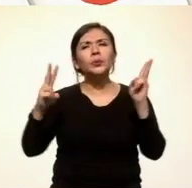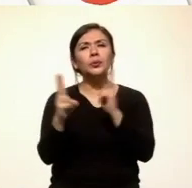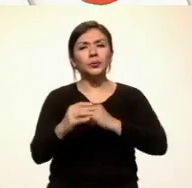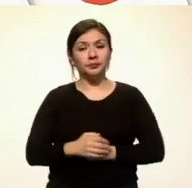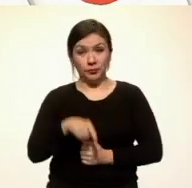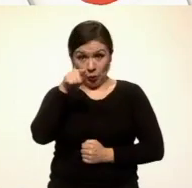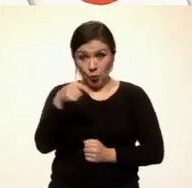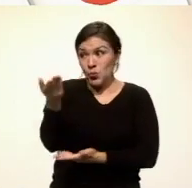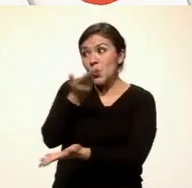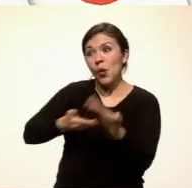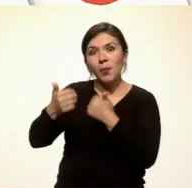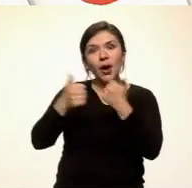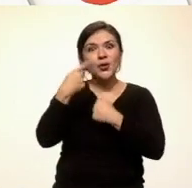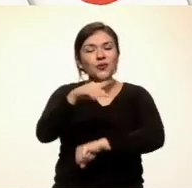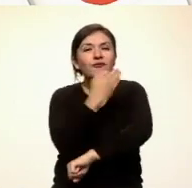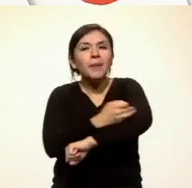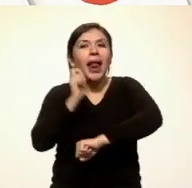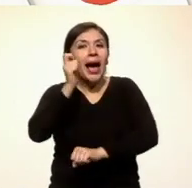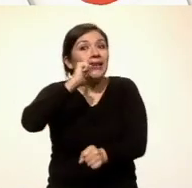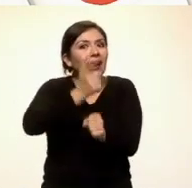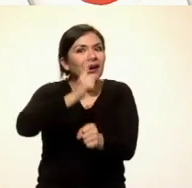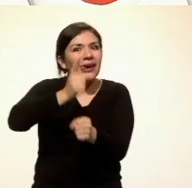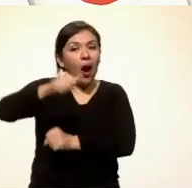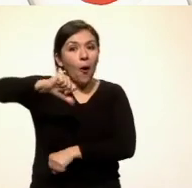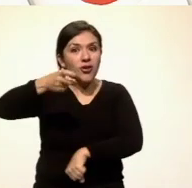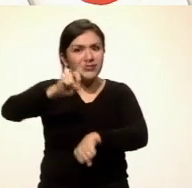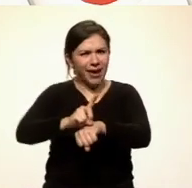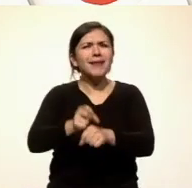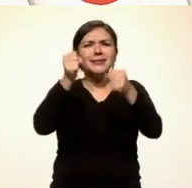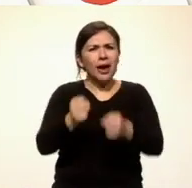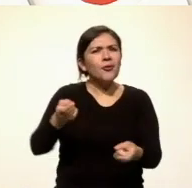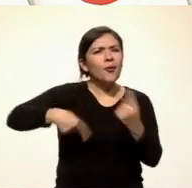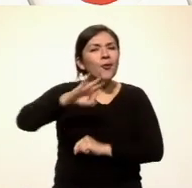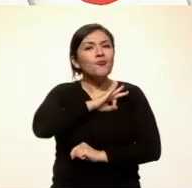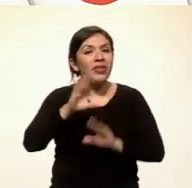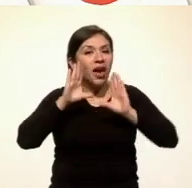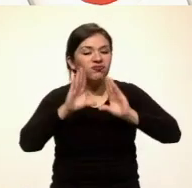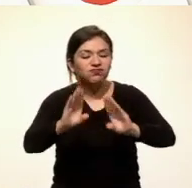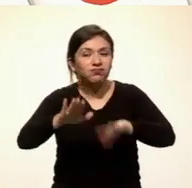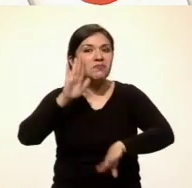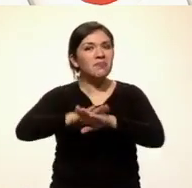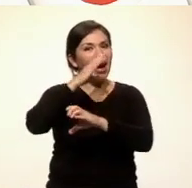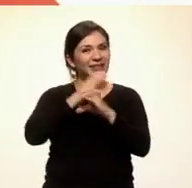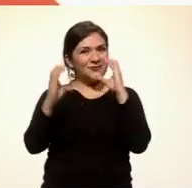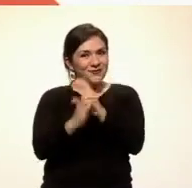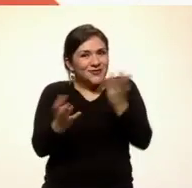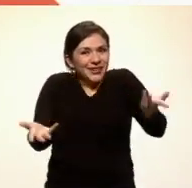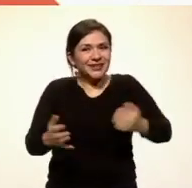Comparte con tu familia tus descubrimientos de hoy. Seguro podrán decirte o enseñarte algo más.